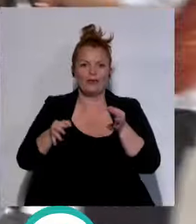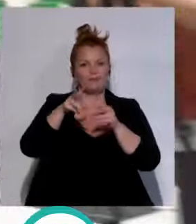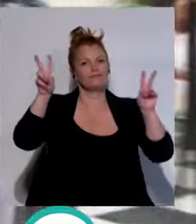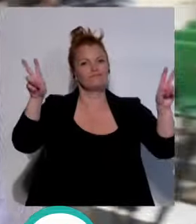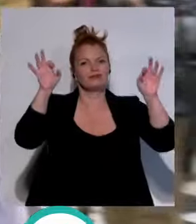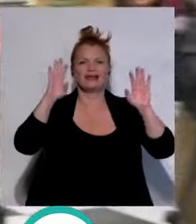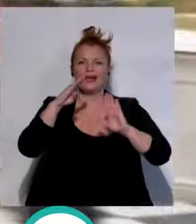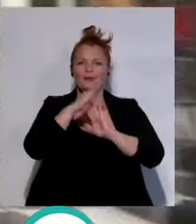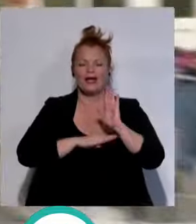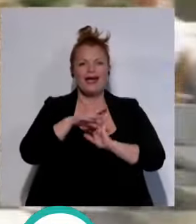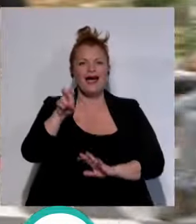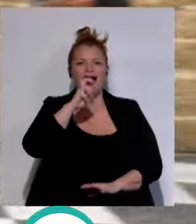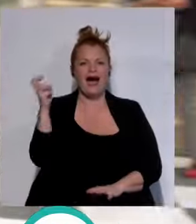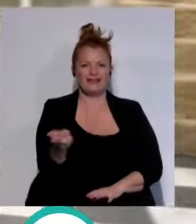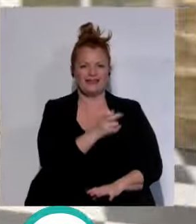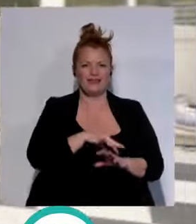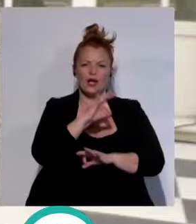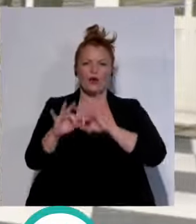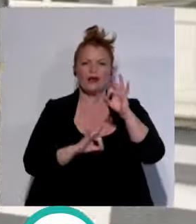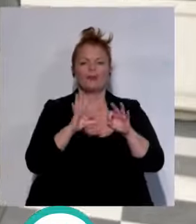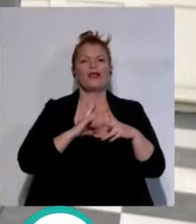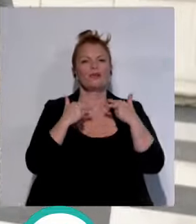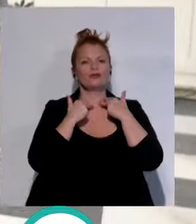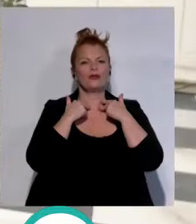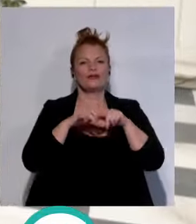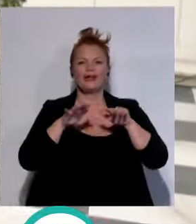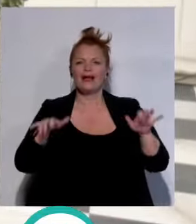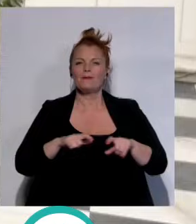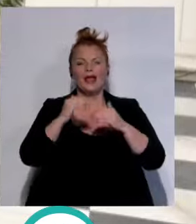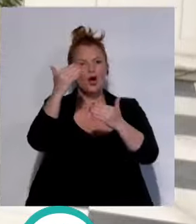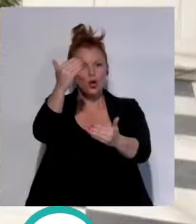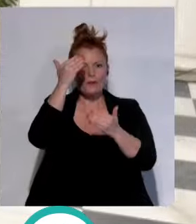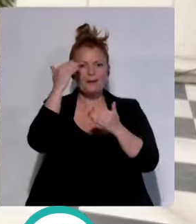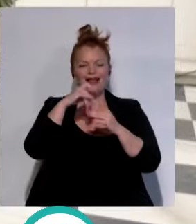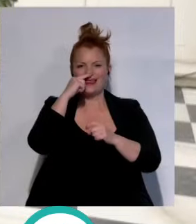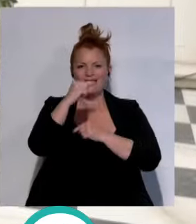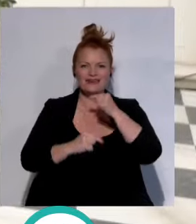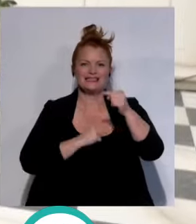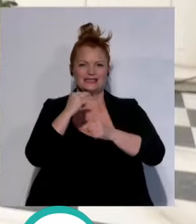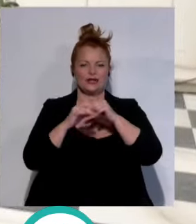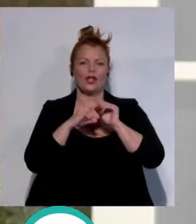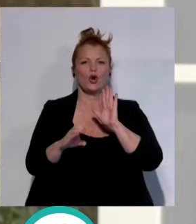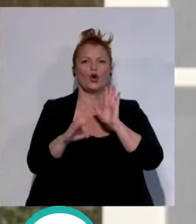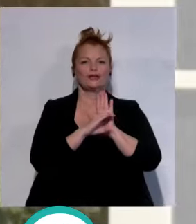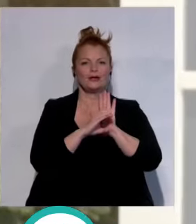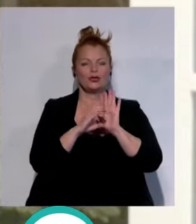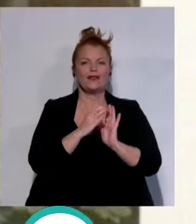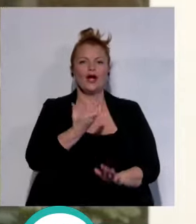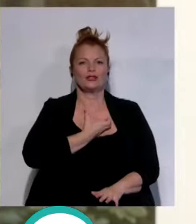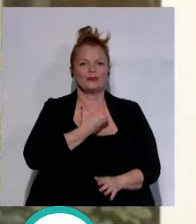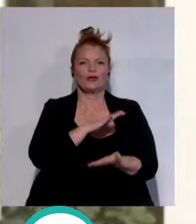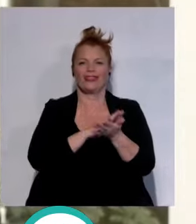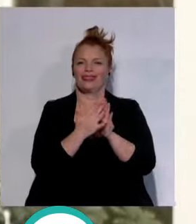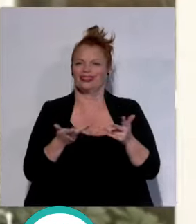la programación de actividades organizadas por la Diputación de Cádiz para conmemorar el aniversario de la Constitución de los Ayuntamientos